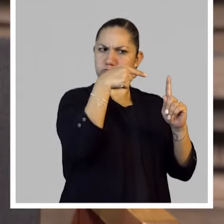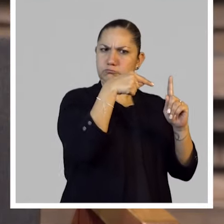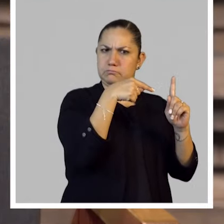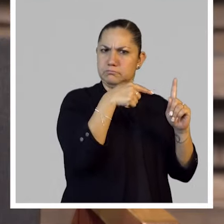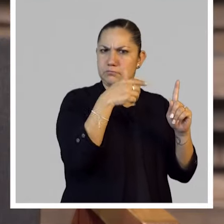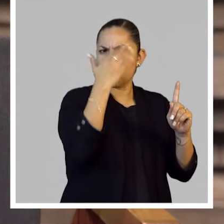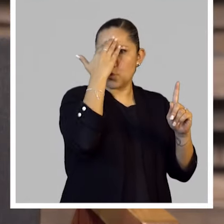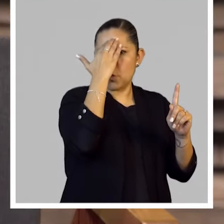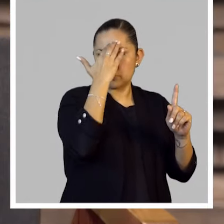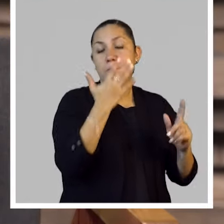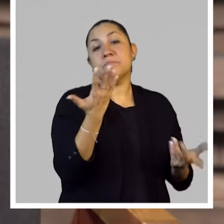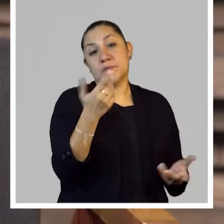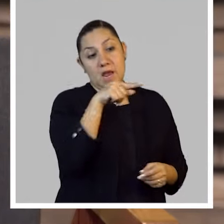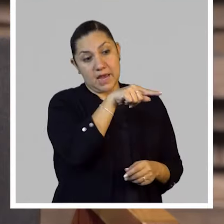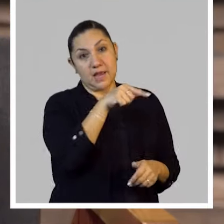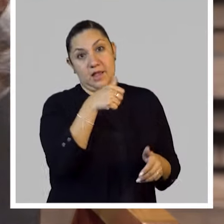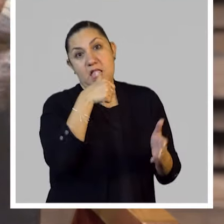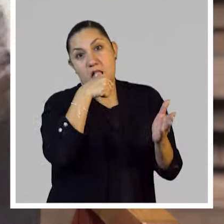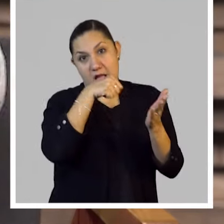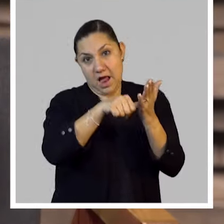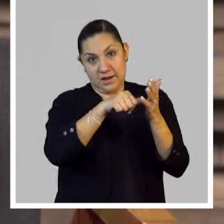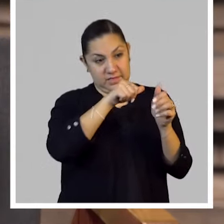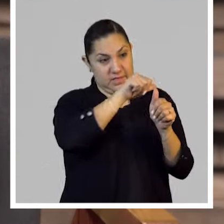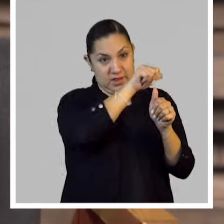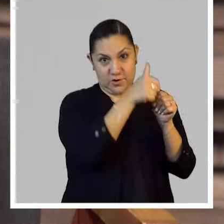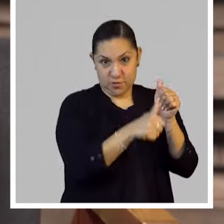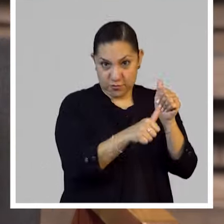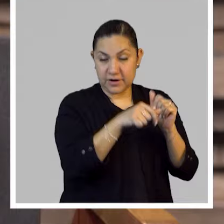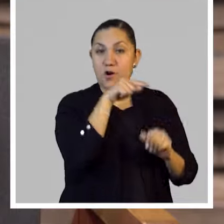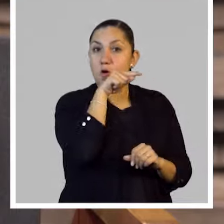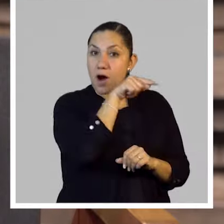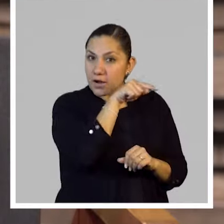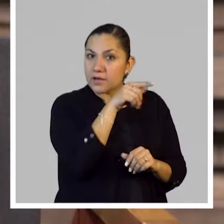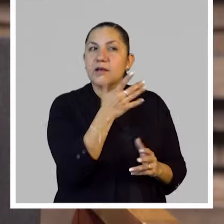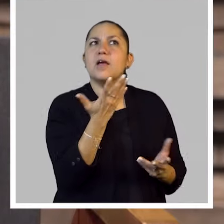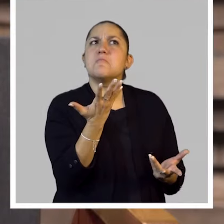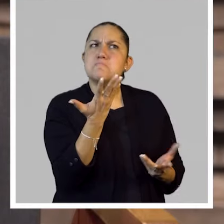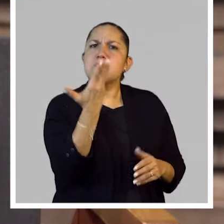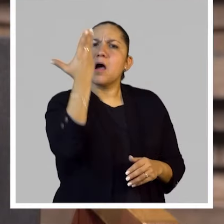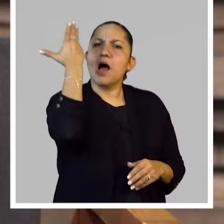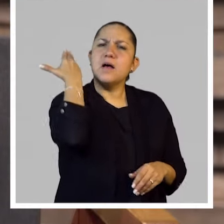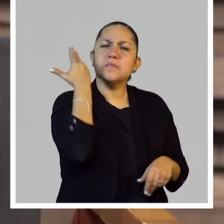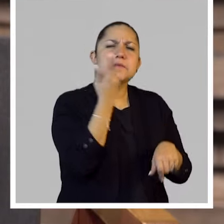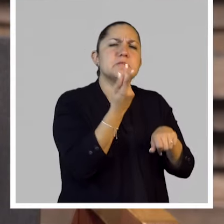que pasó con el arte de correo es que se distribuyeron, o sea, que cada participación